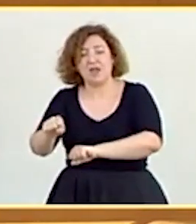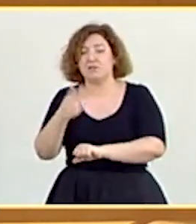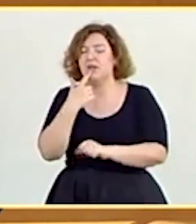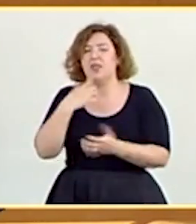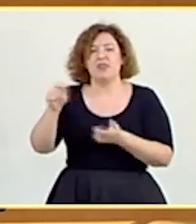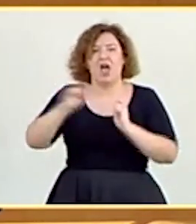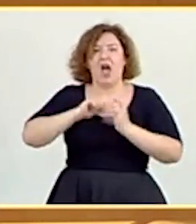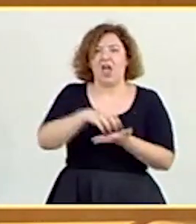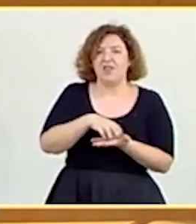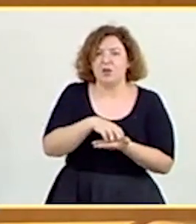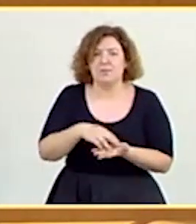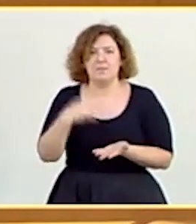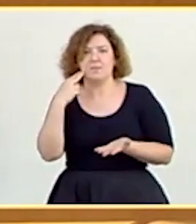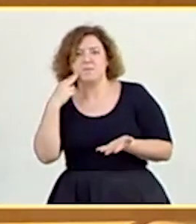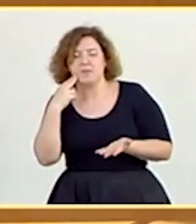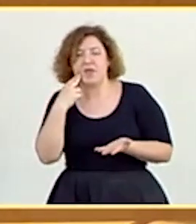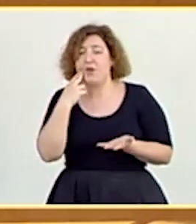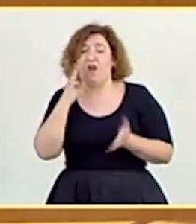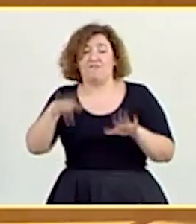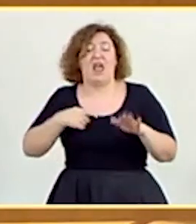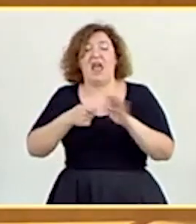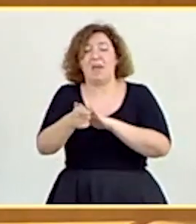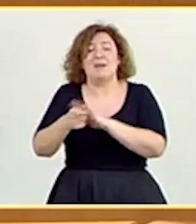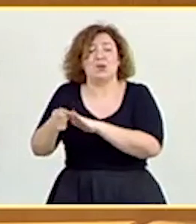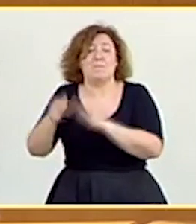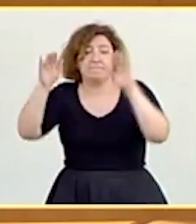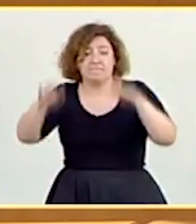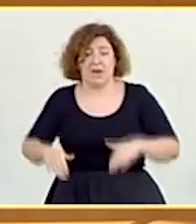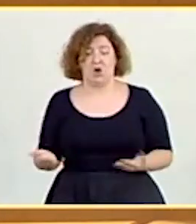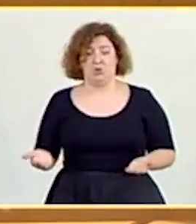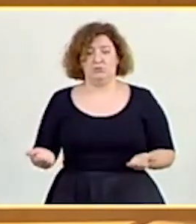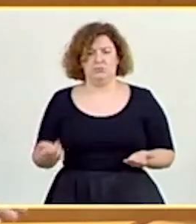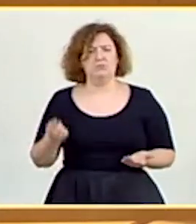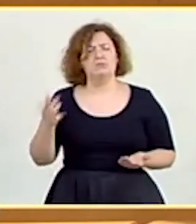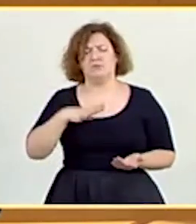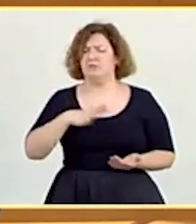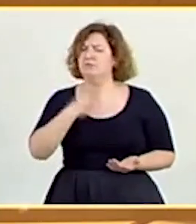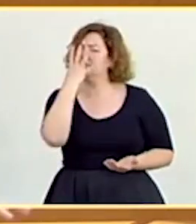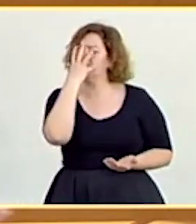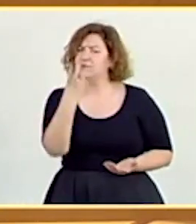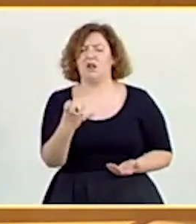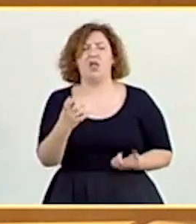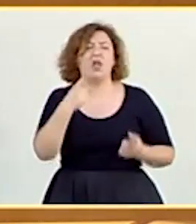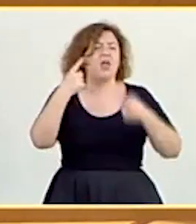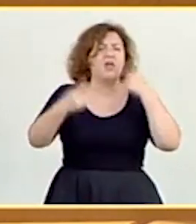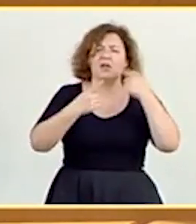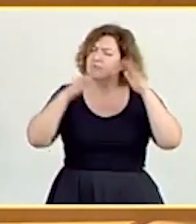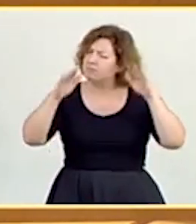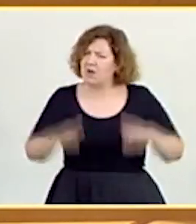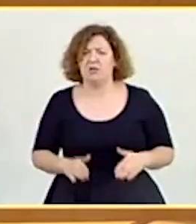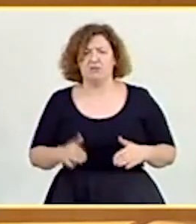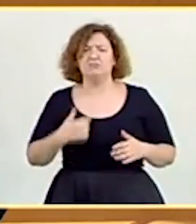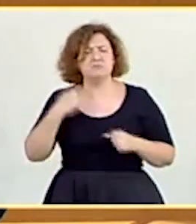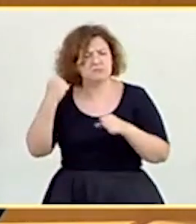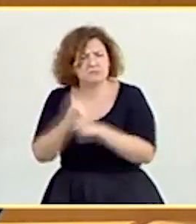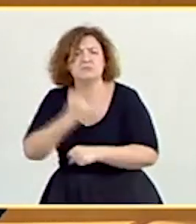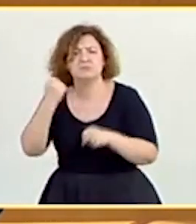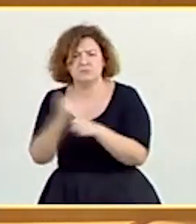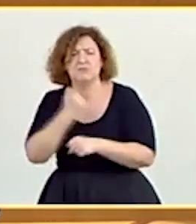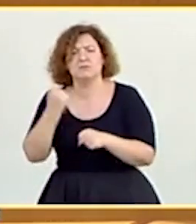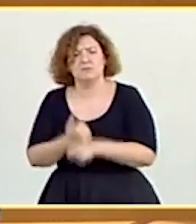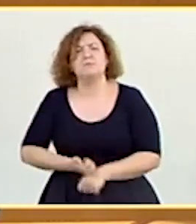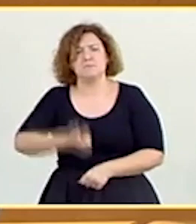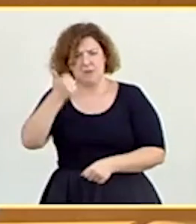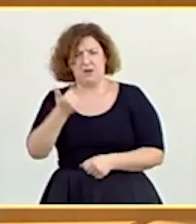incertidumbre, más miedo y menos inversiones. Necesitamos seriedad. Hay que hablar menos y trabajar más. Necesitamos un plan de